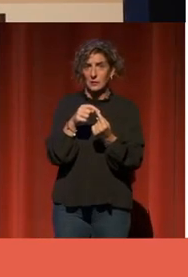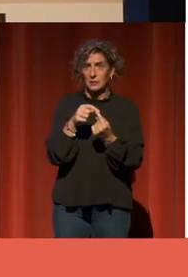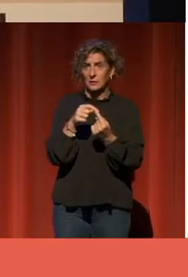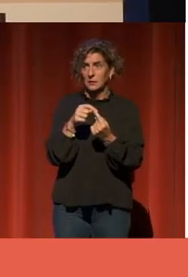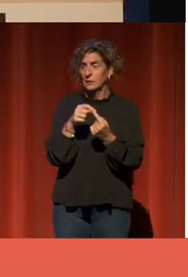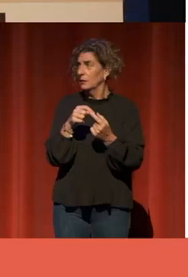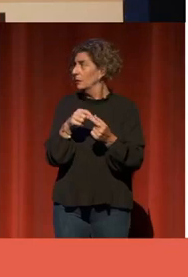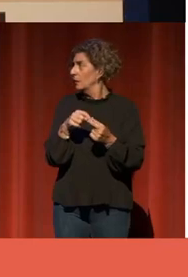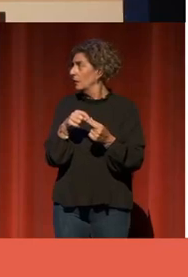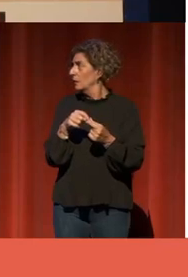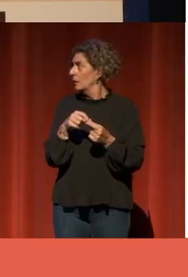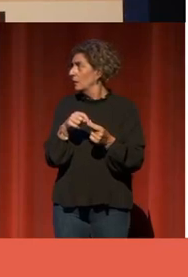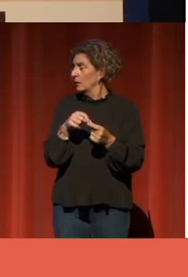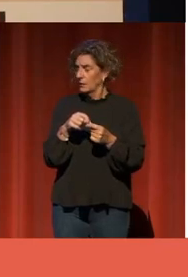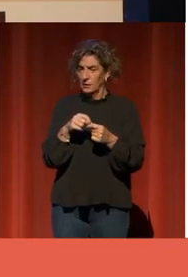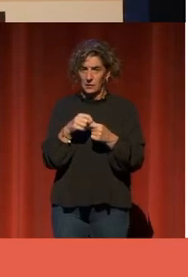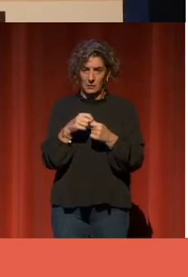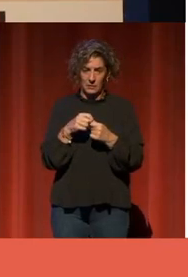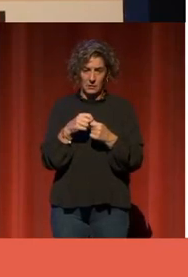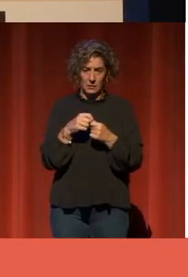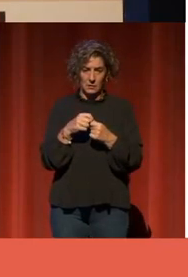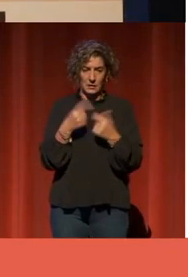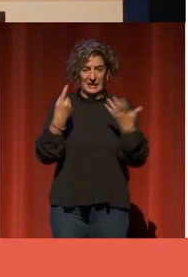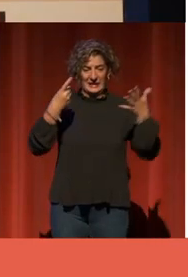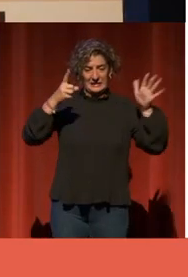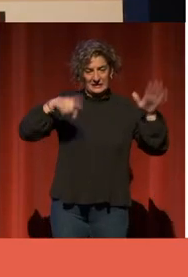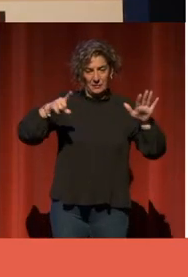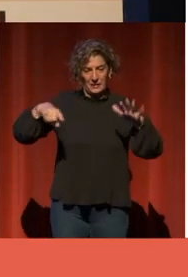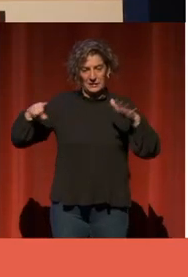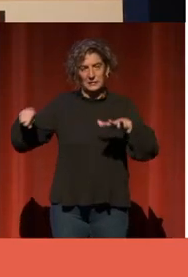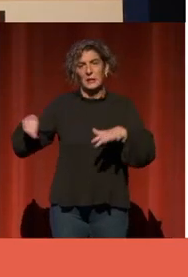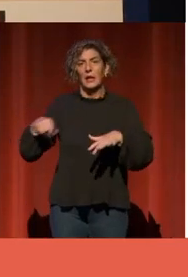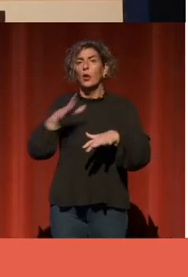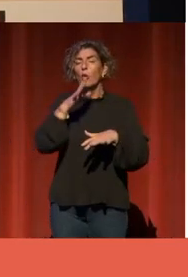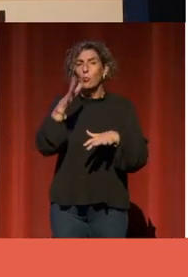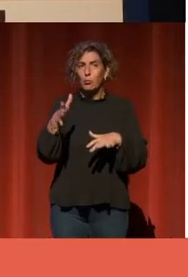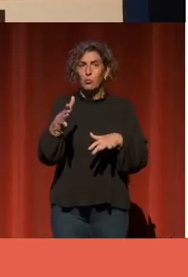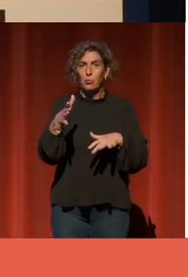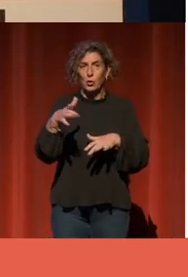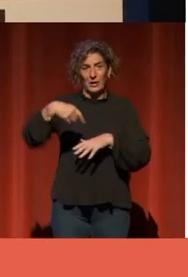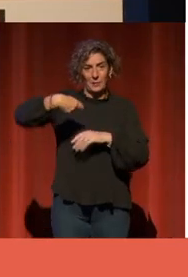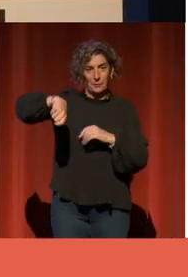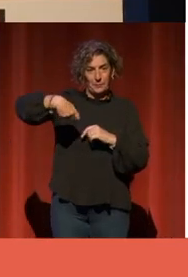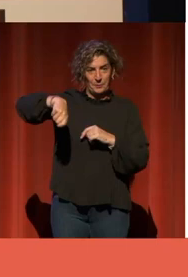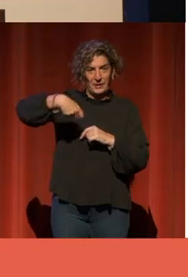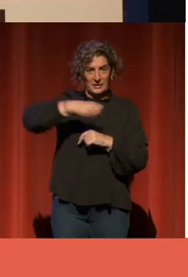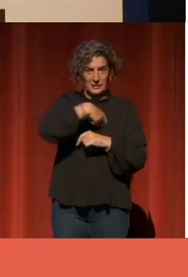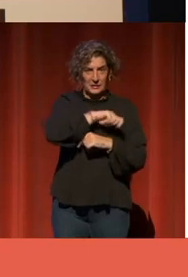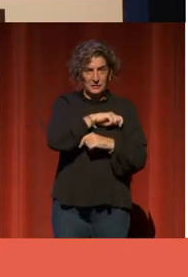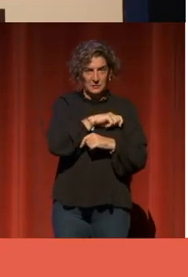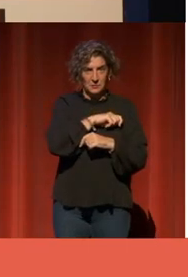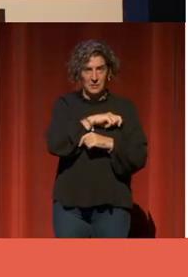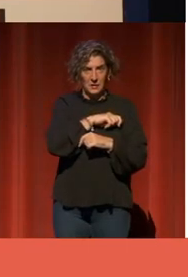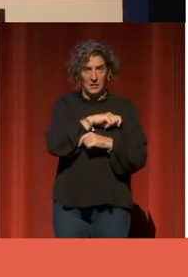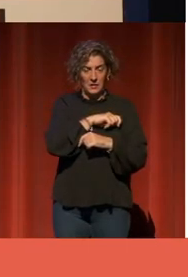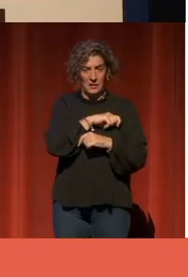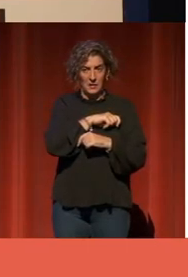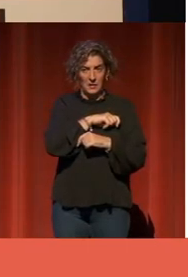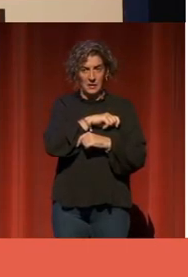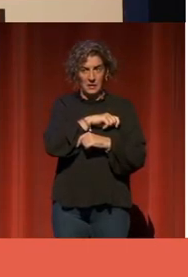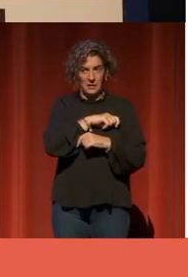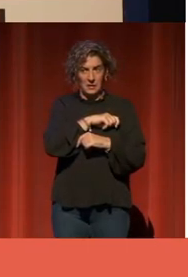semestral de europeana, con motivo de la presidencia española del Consejo